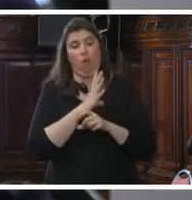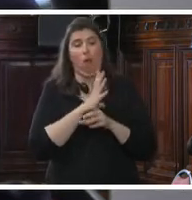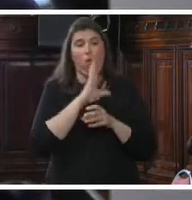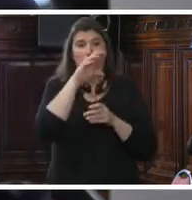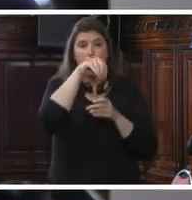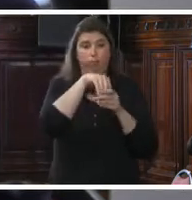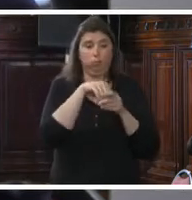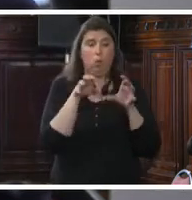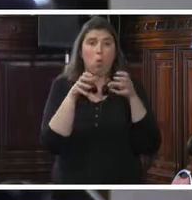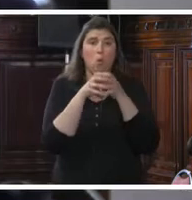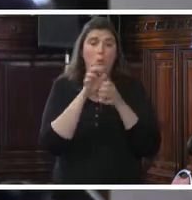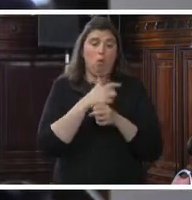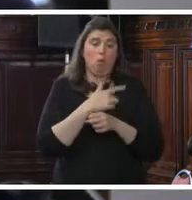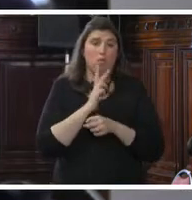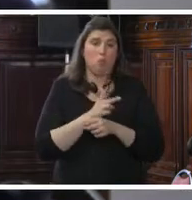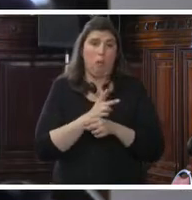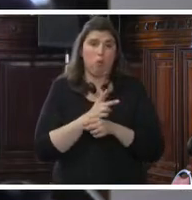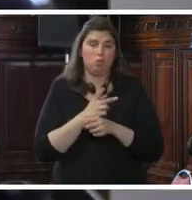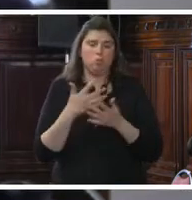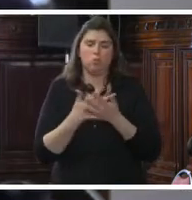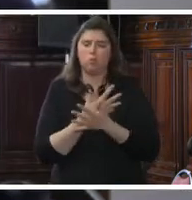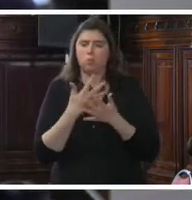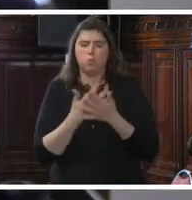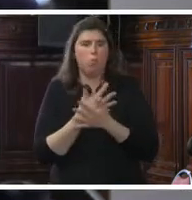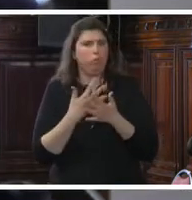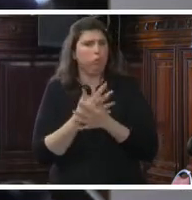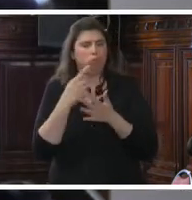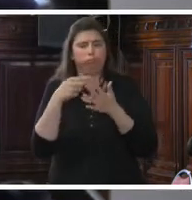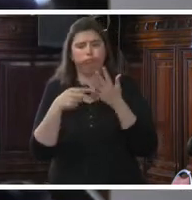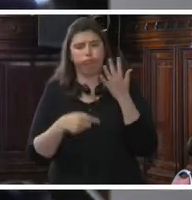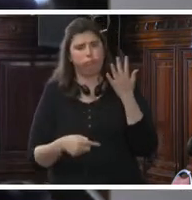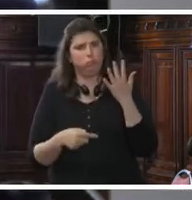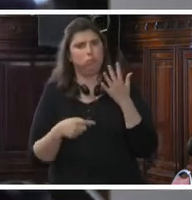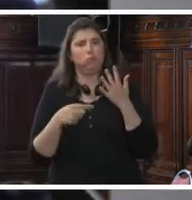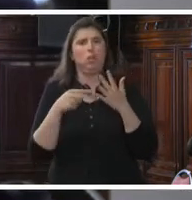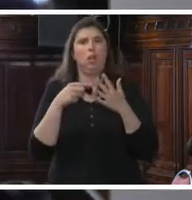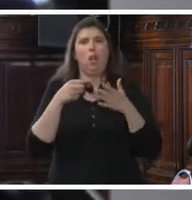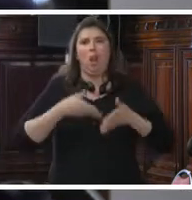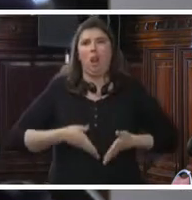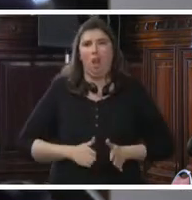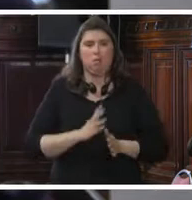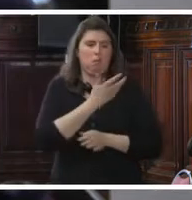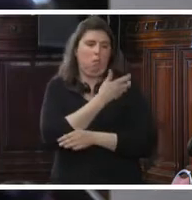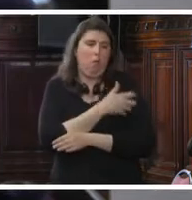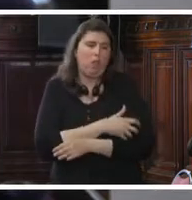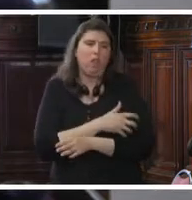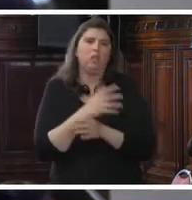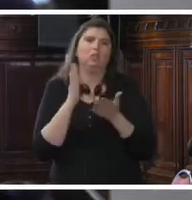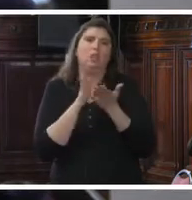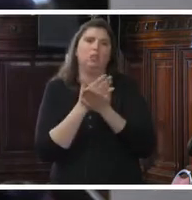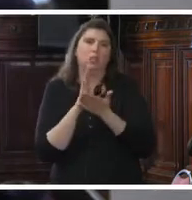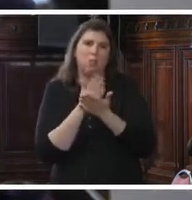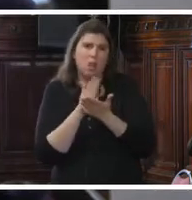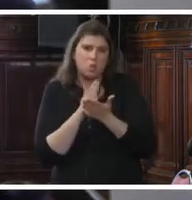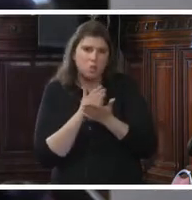que sufren muchísimas adversidades, que nacen con la pobreza, la discriminación, el hecho de que sean